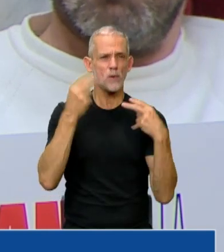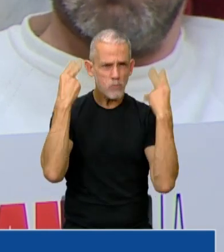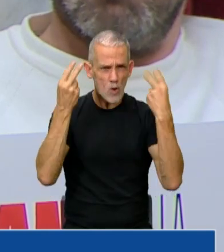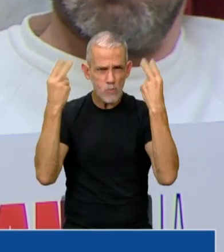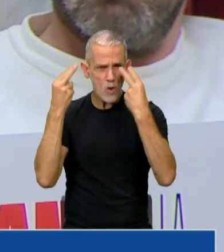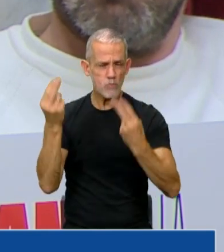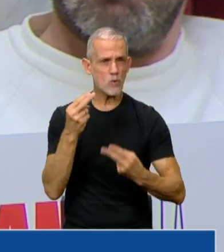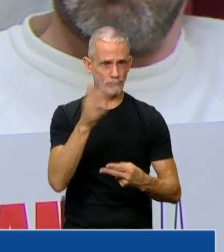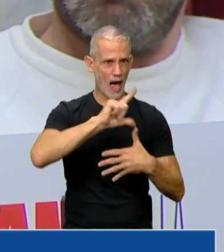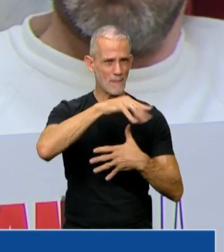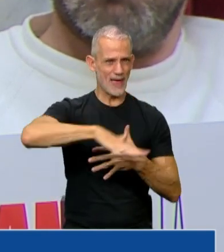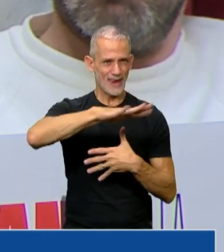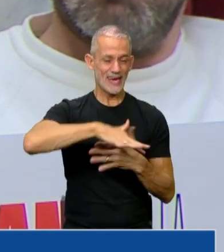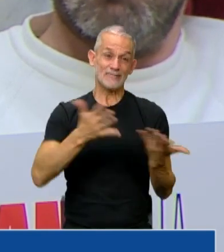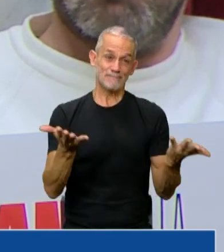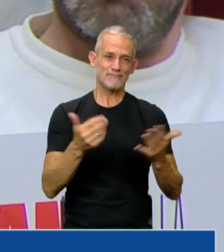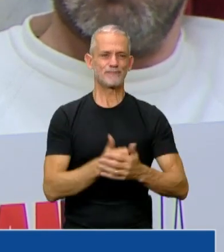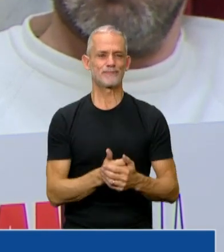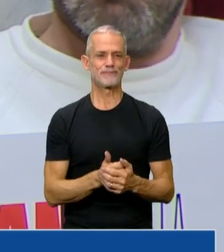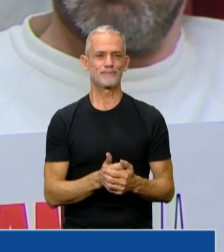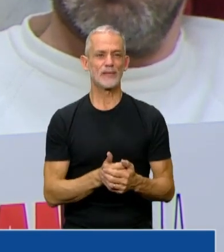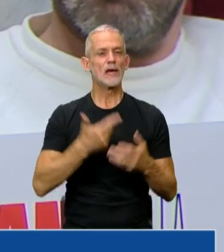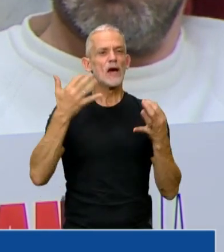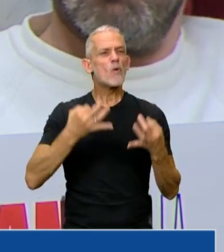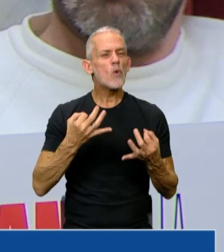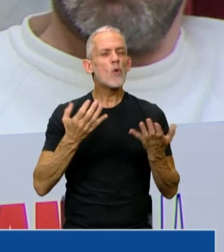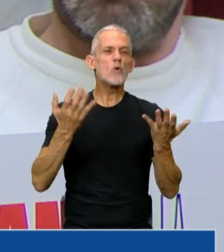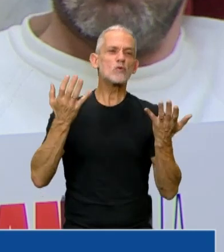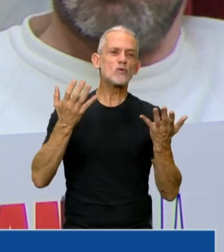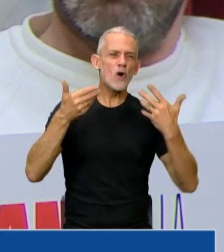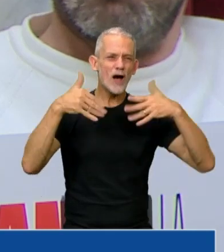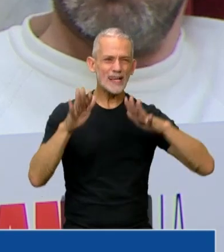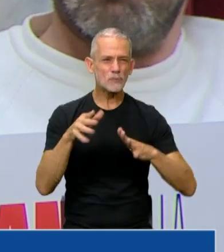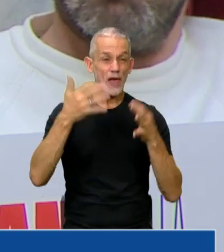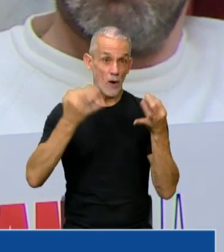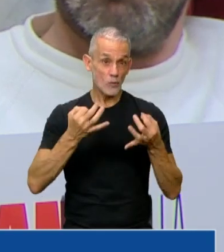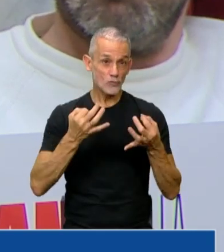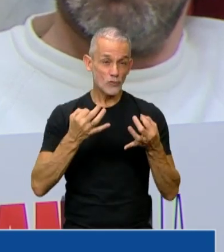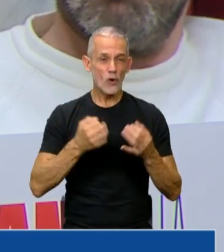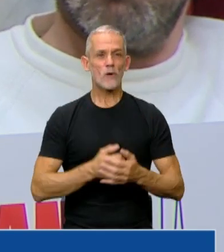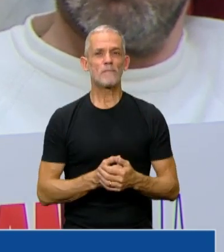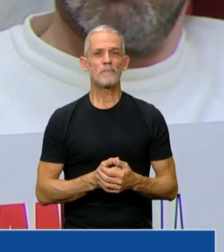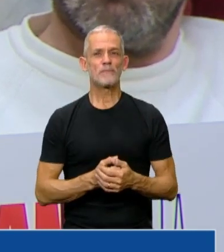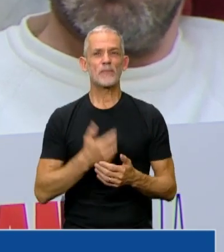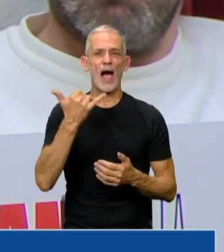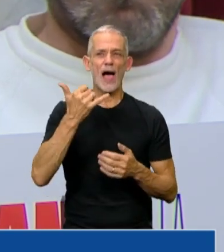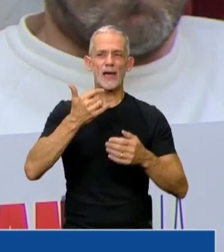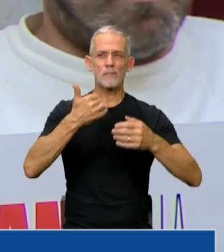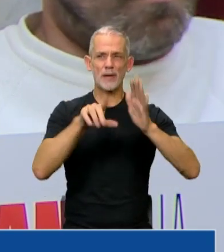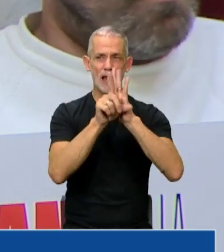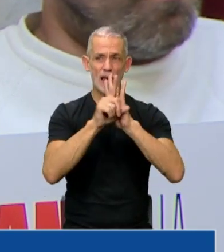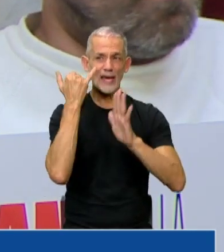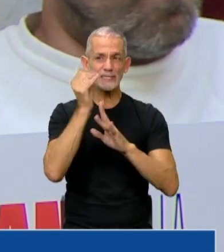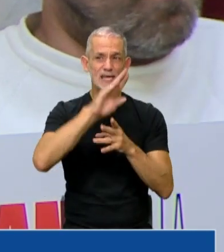populares. Y justamente cuando se convierte en